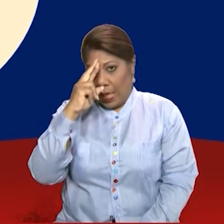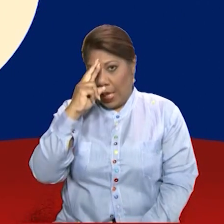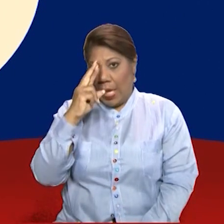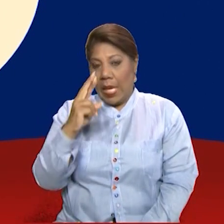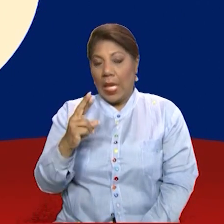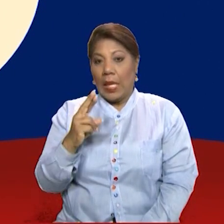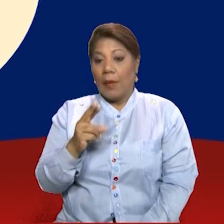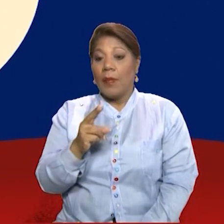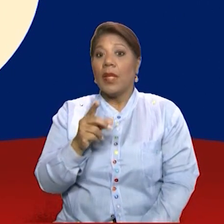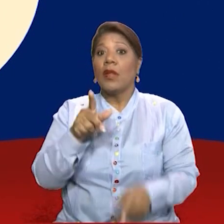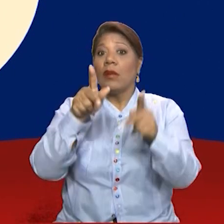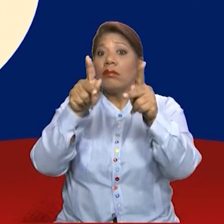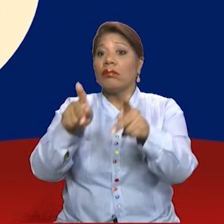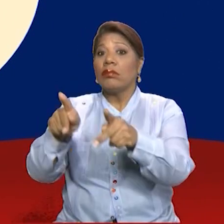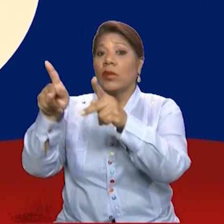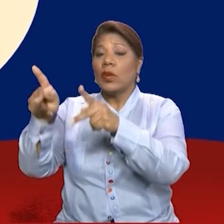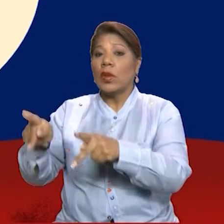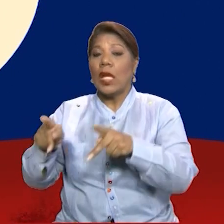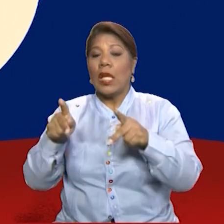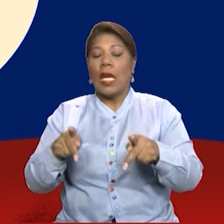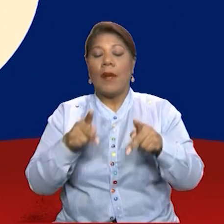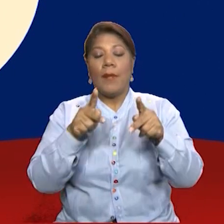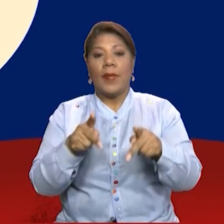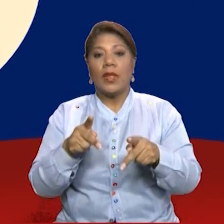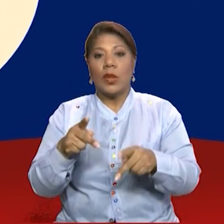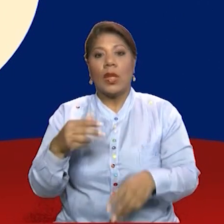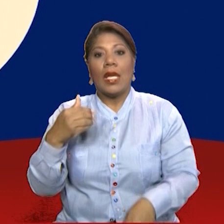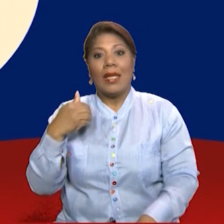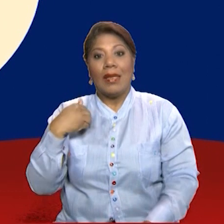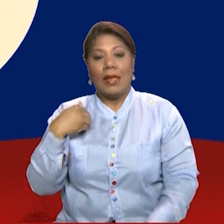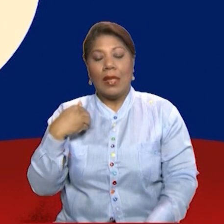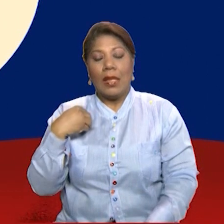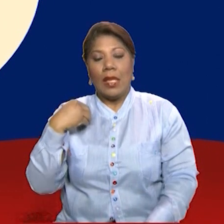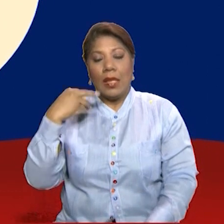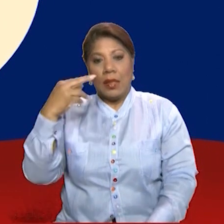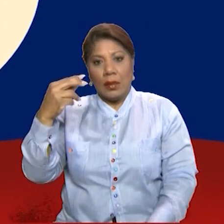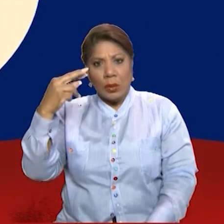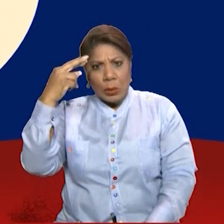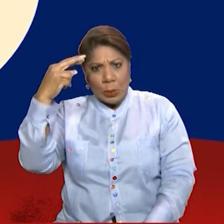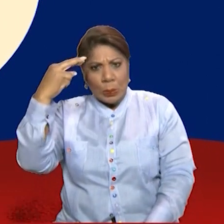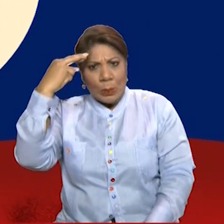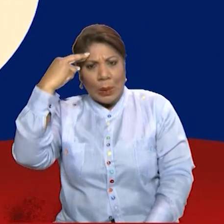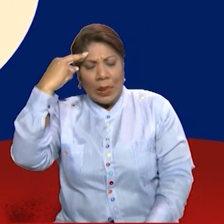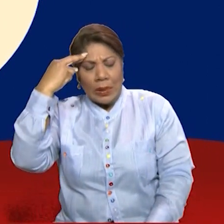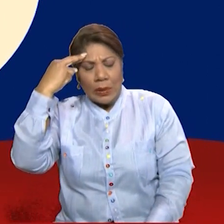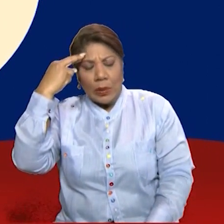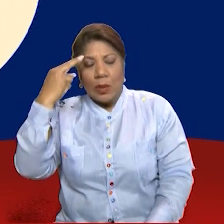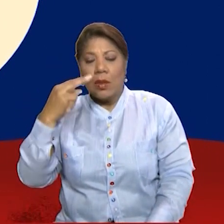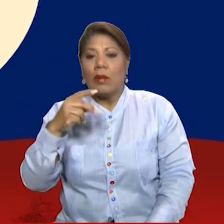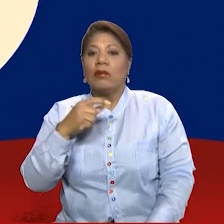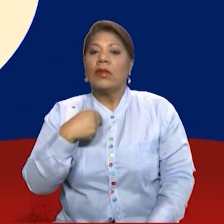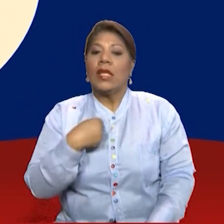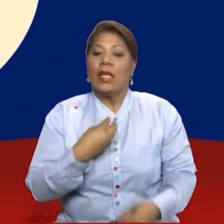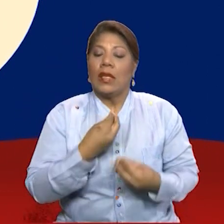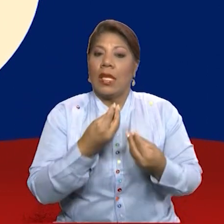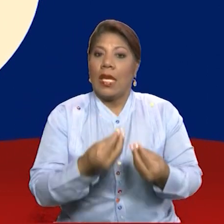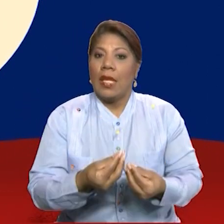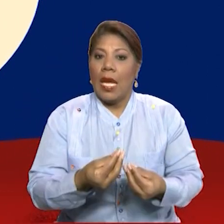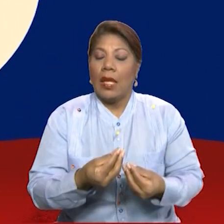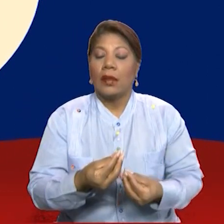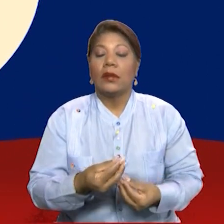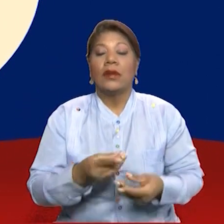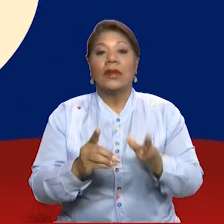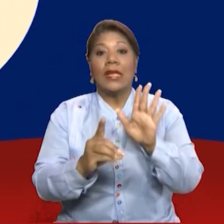persona es un ser normal y racional que merece que lo traten con dignidad. Se llaman derechos